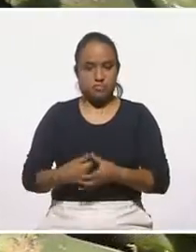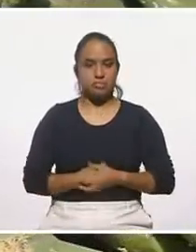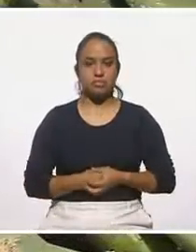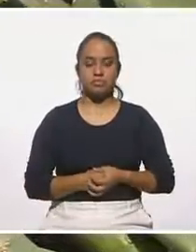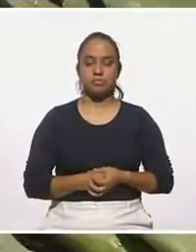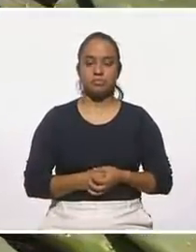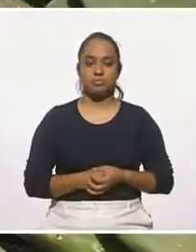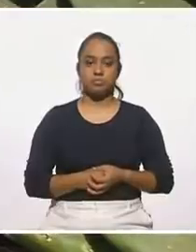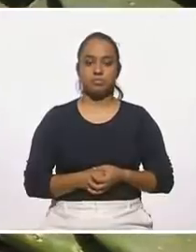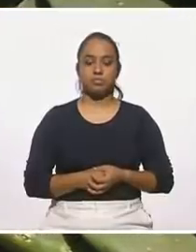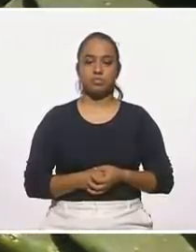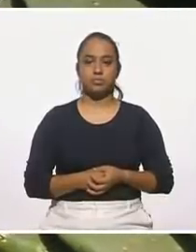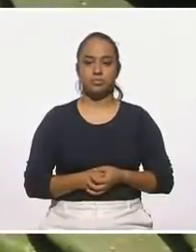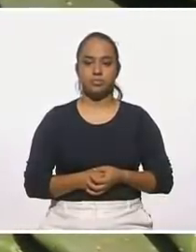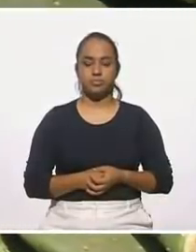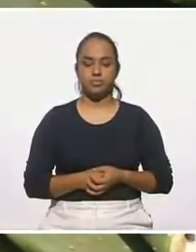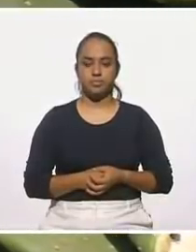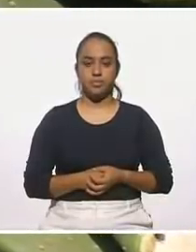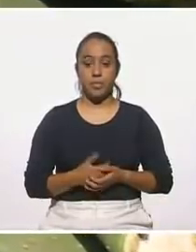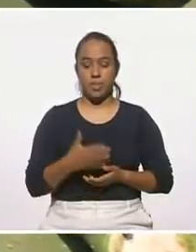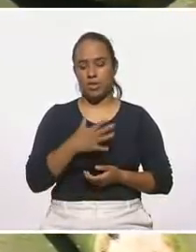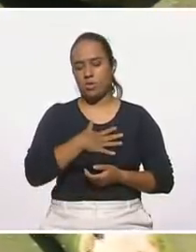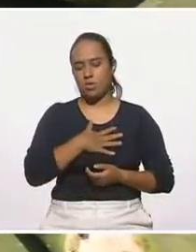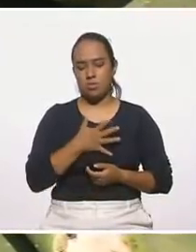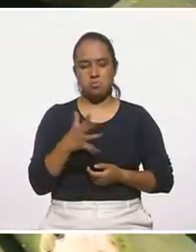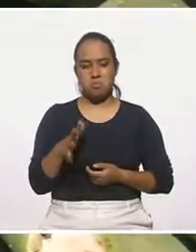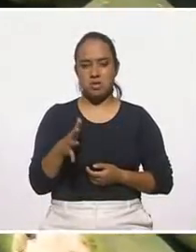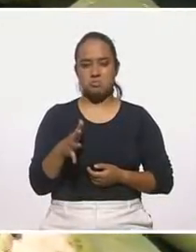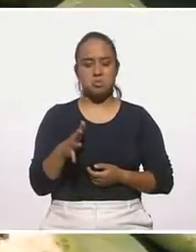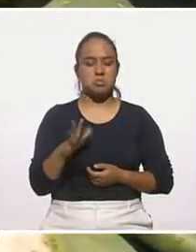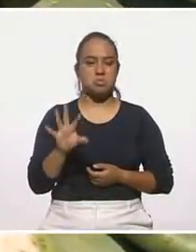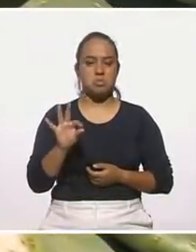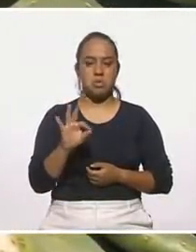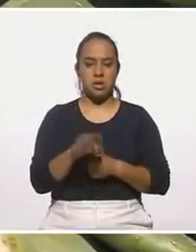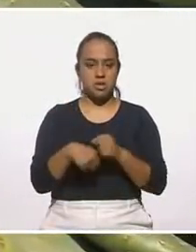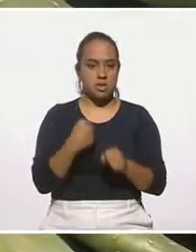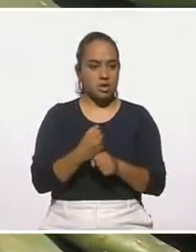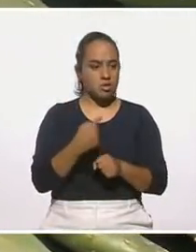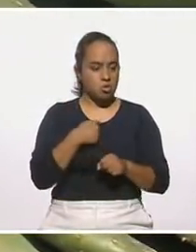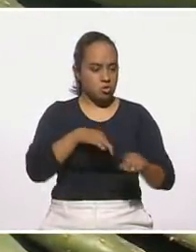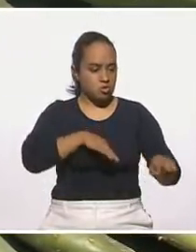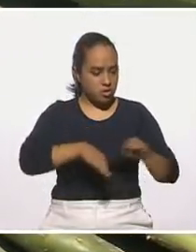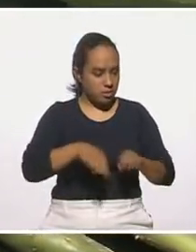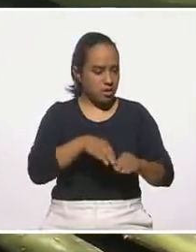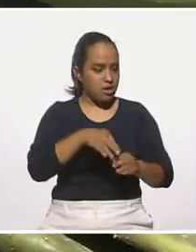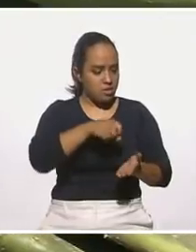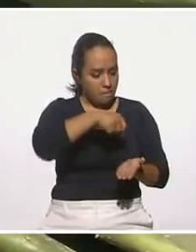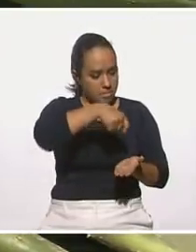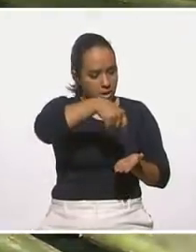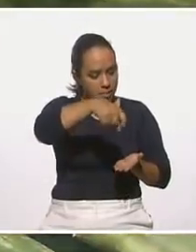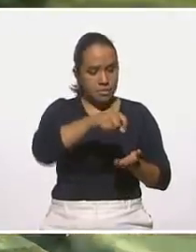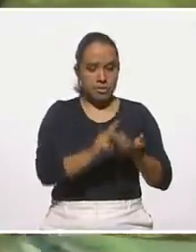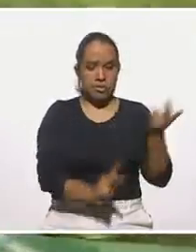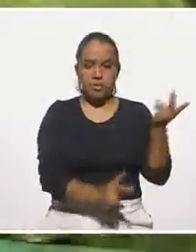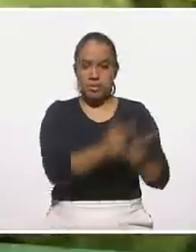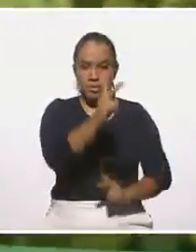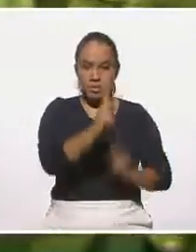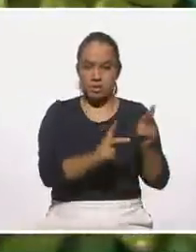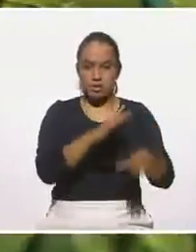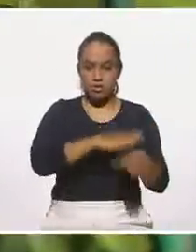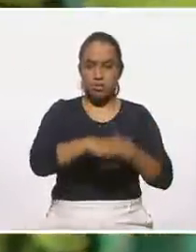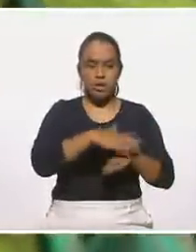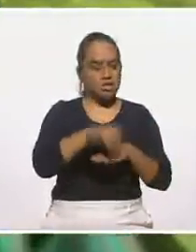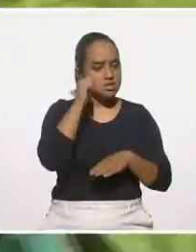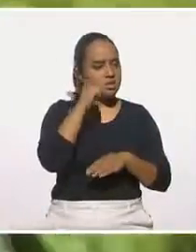No, pues yo tengo más o menos 40 años produciendo el nopal. Se produce todo el año. El